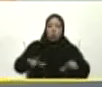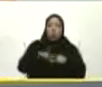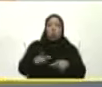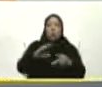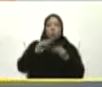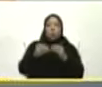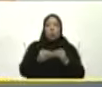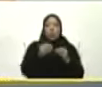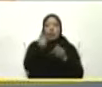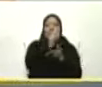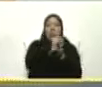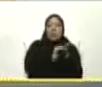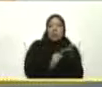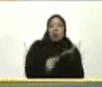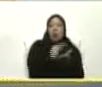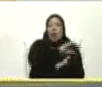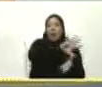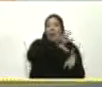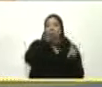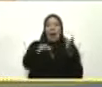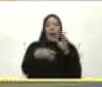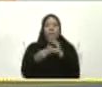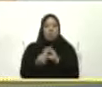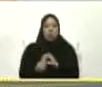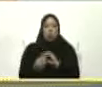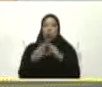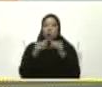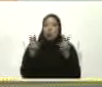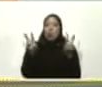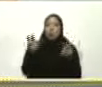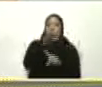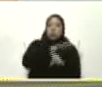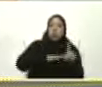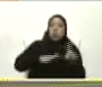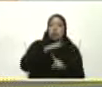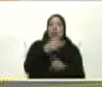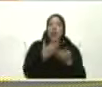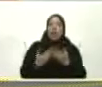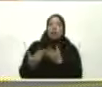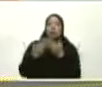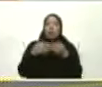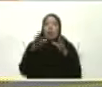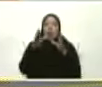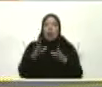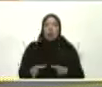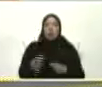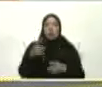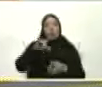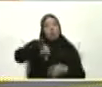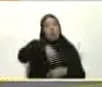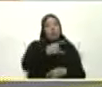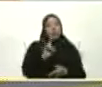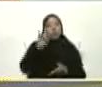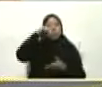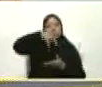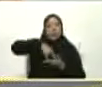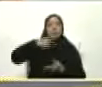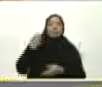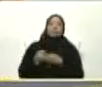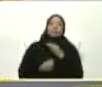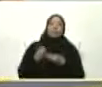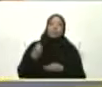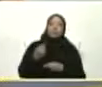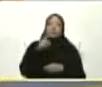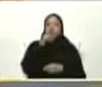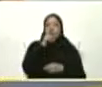rediseño De las aulas Para la nueva realidad La cantidad De estudiantes Que tiene La Universidad de Carabobo Hay mucha